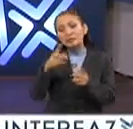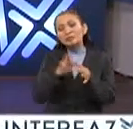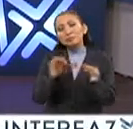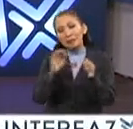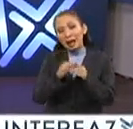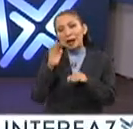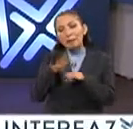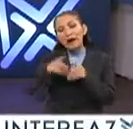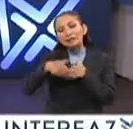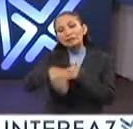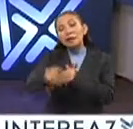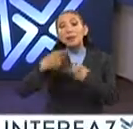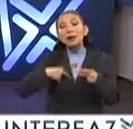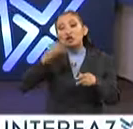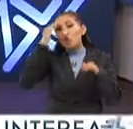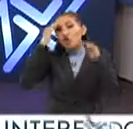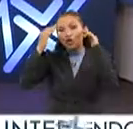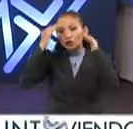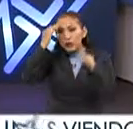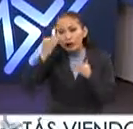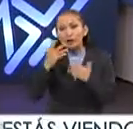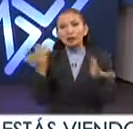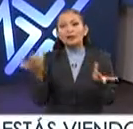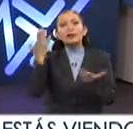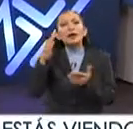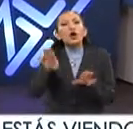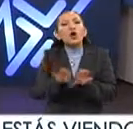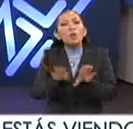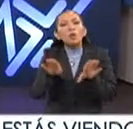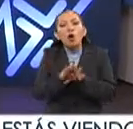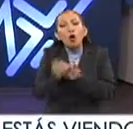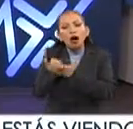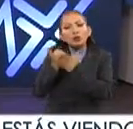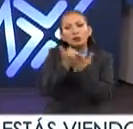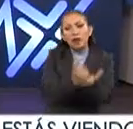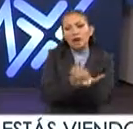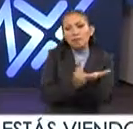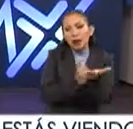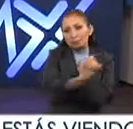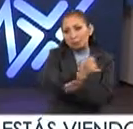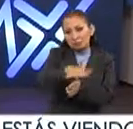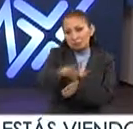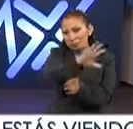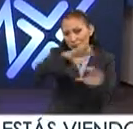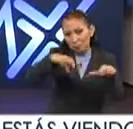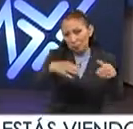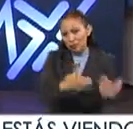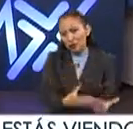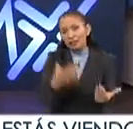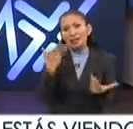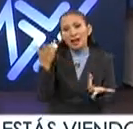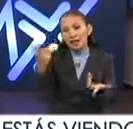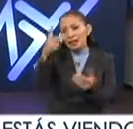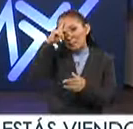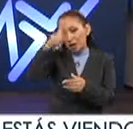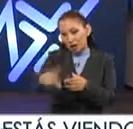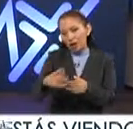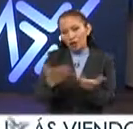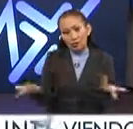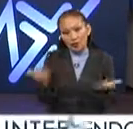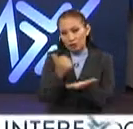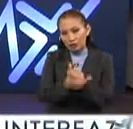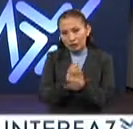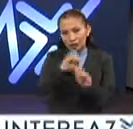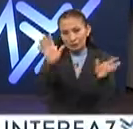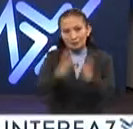estos temas para que más gente los conozca y sepa cómo incidir en las decisiones de su comunidad y de nuestro país y de la